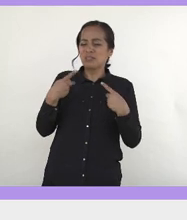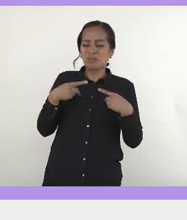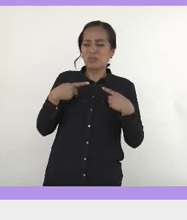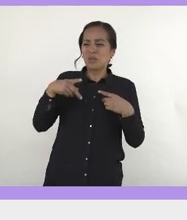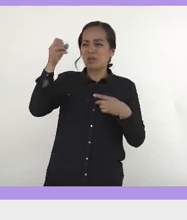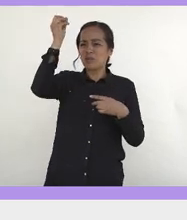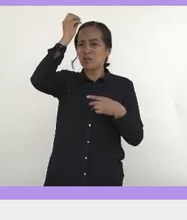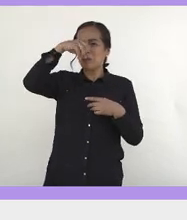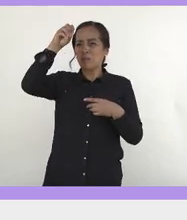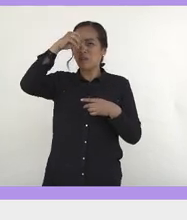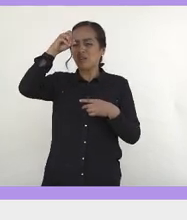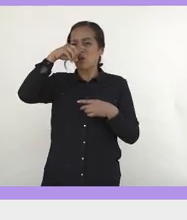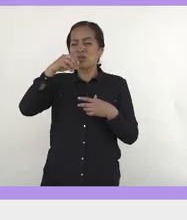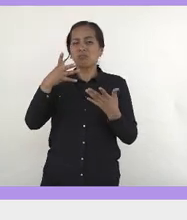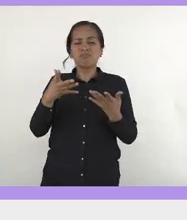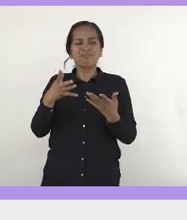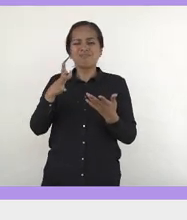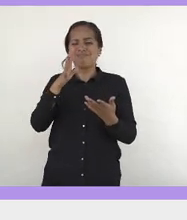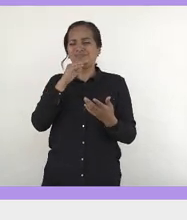fluyera en los primeros años.